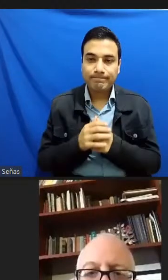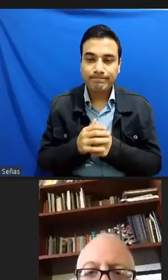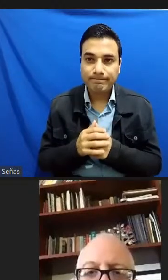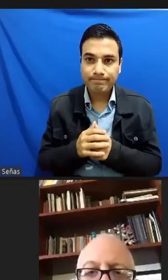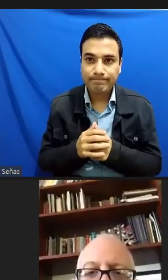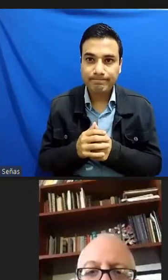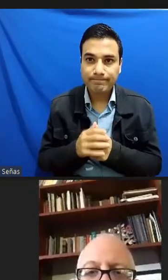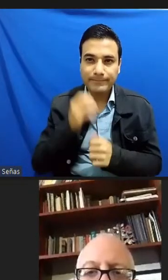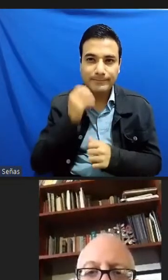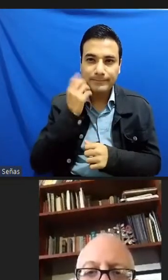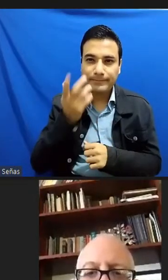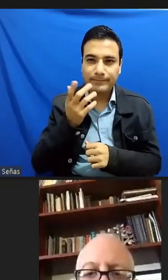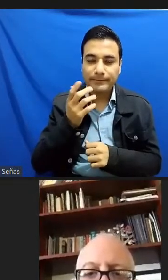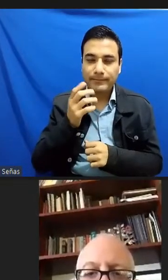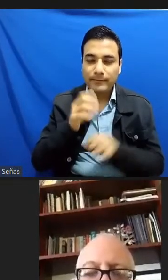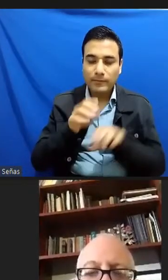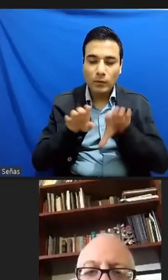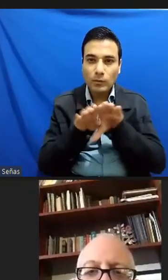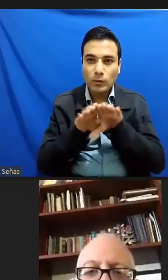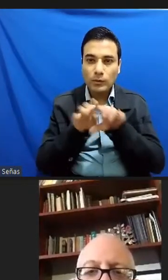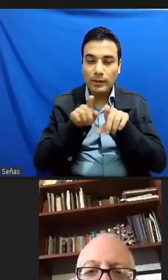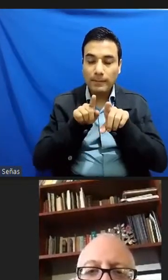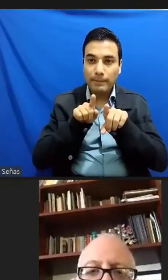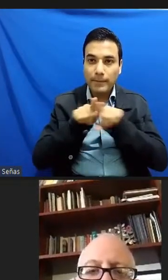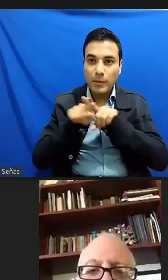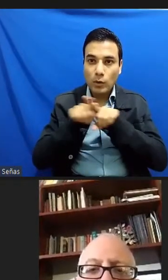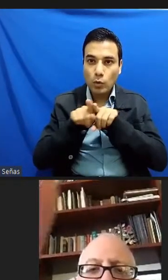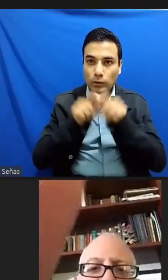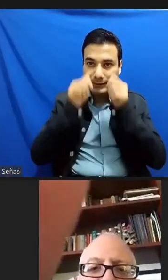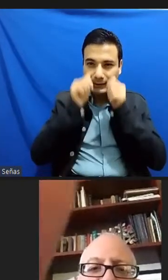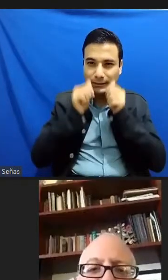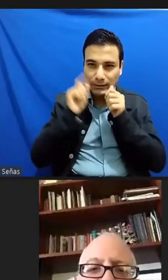especie de mundo real que tampoco era el mundo real